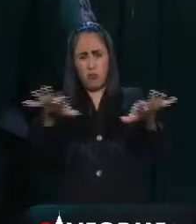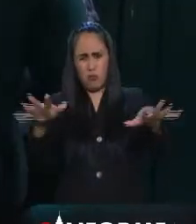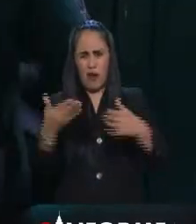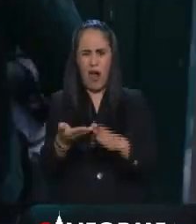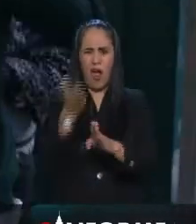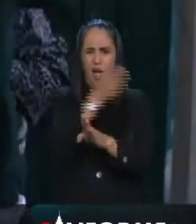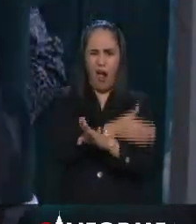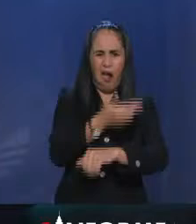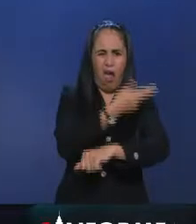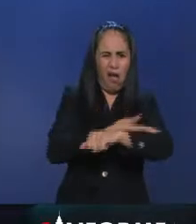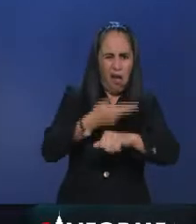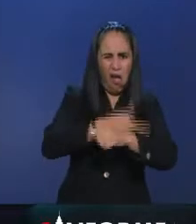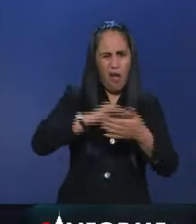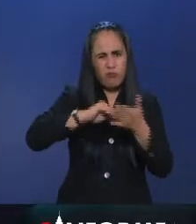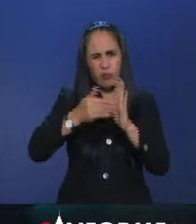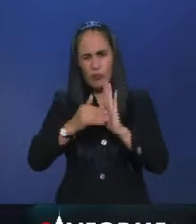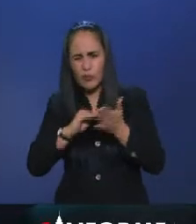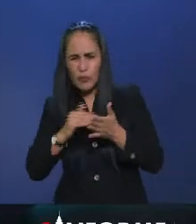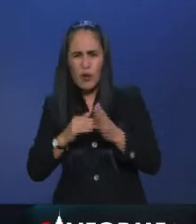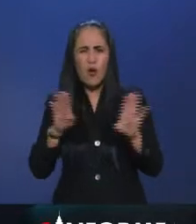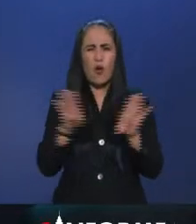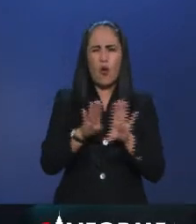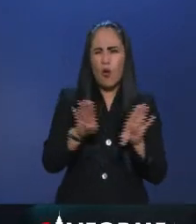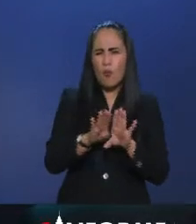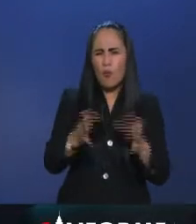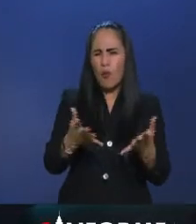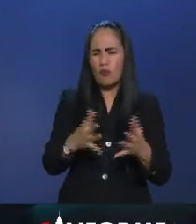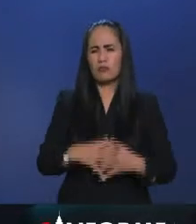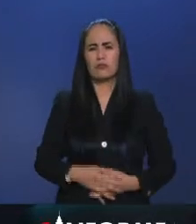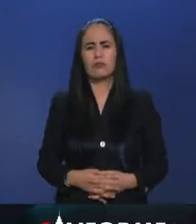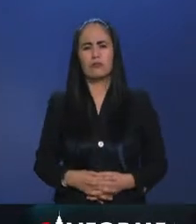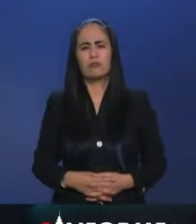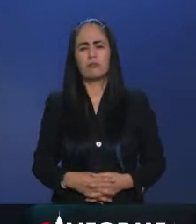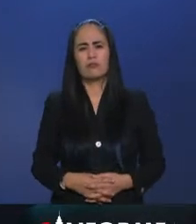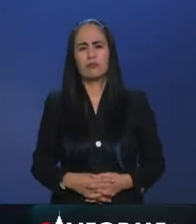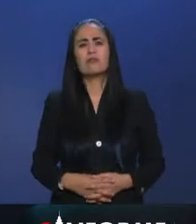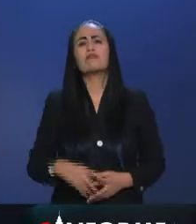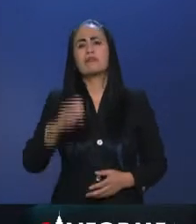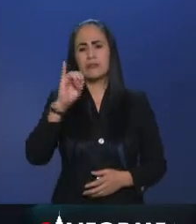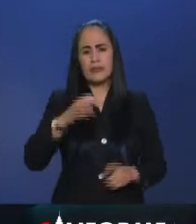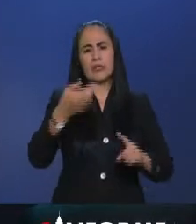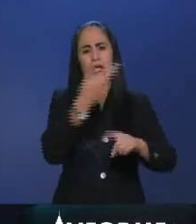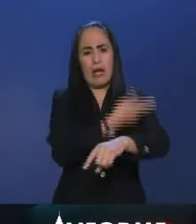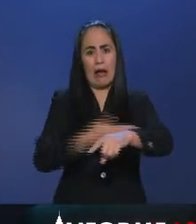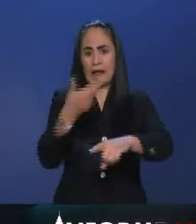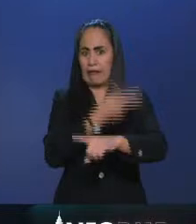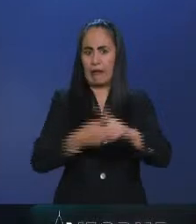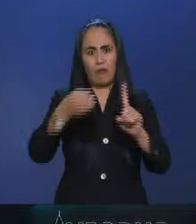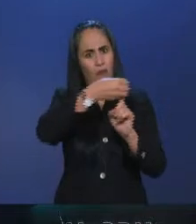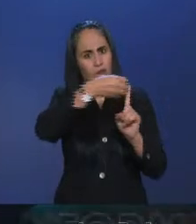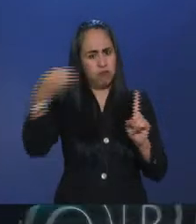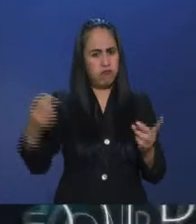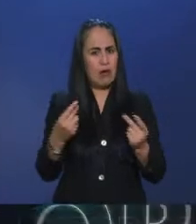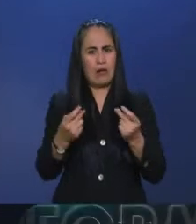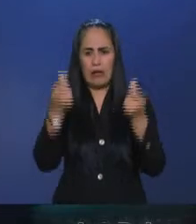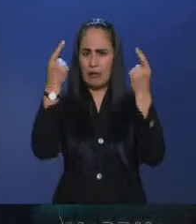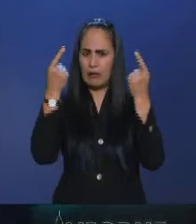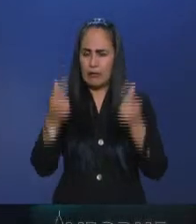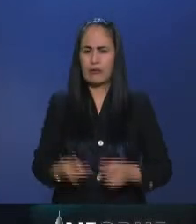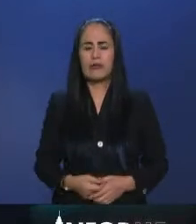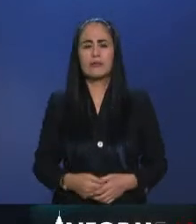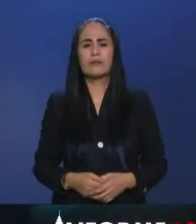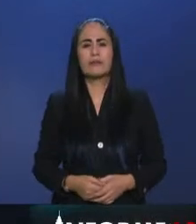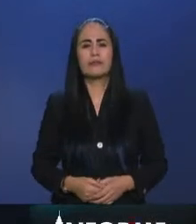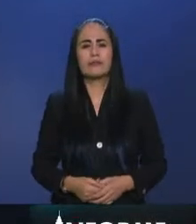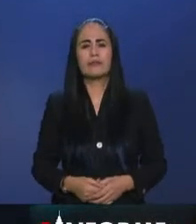campaña a través de Nado sincronizado sí la dos de Nado psicodizado pero organizado muy rápidamente no veo grandes rasgos